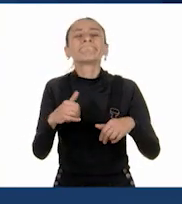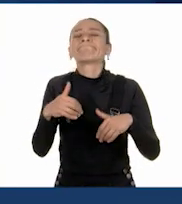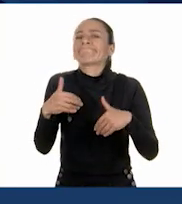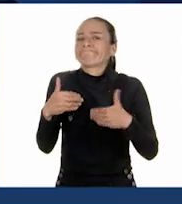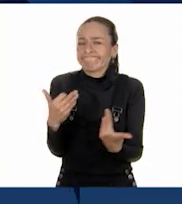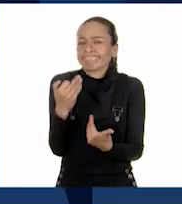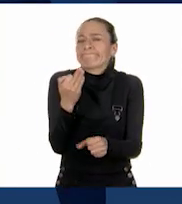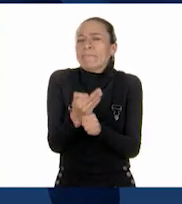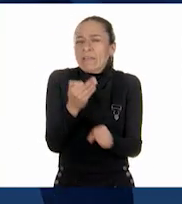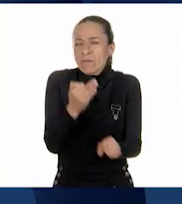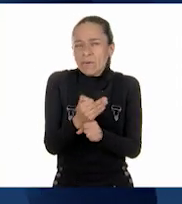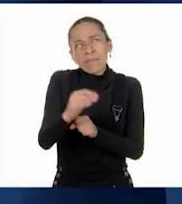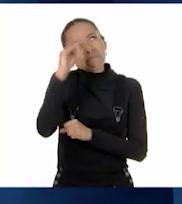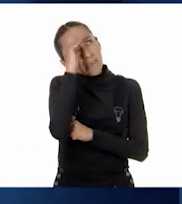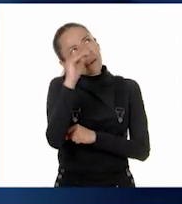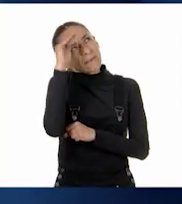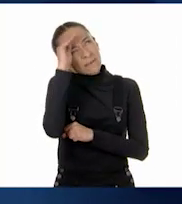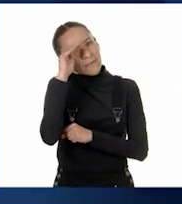en este momento, Juan?